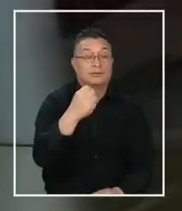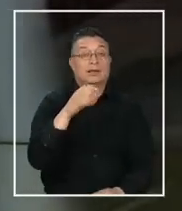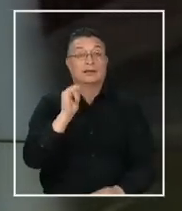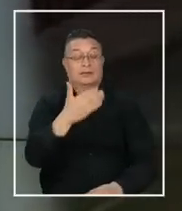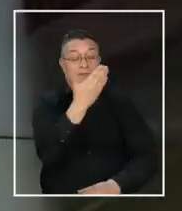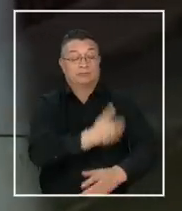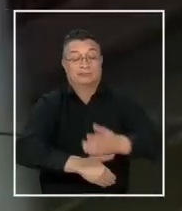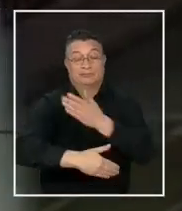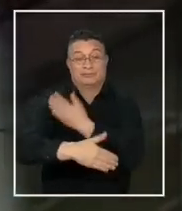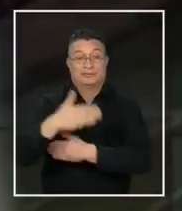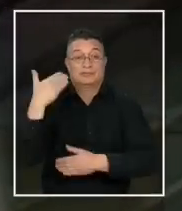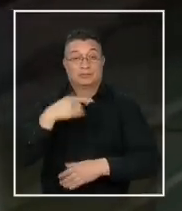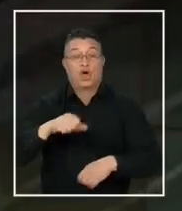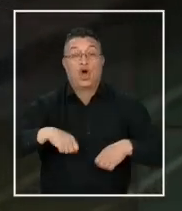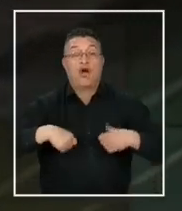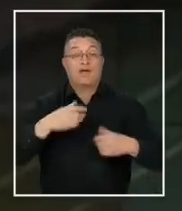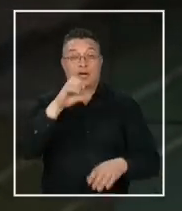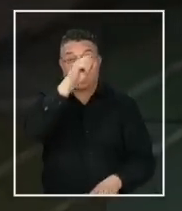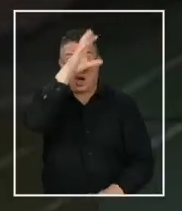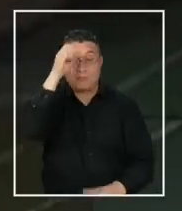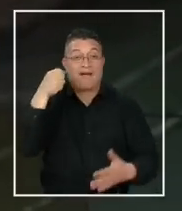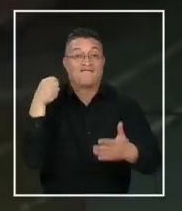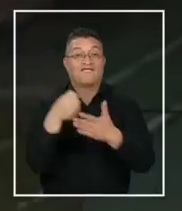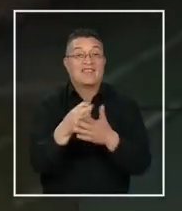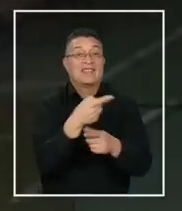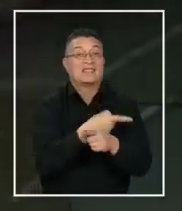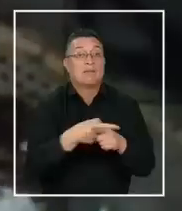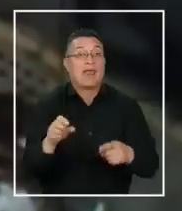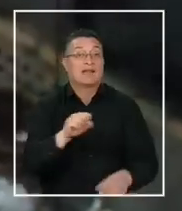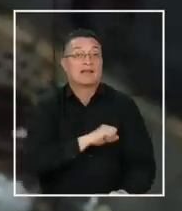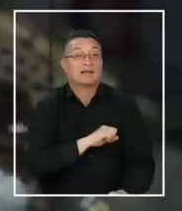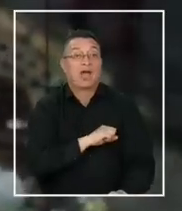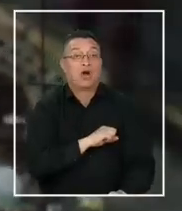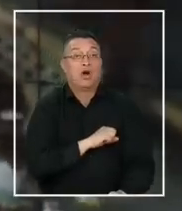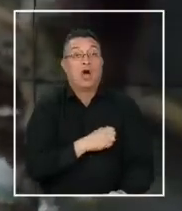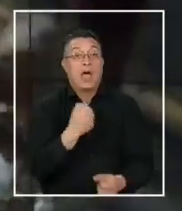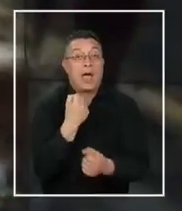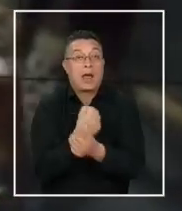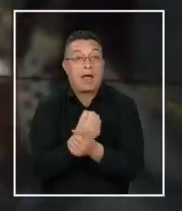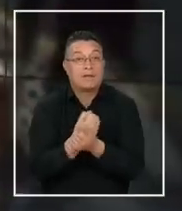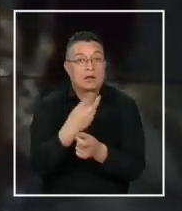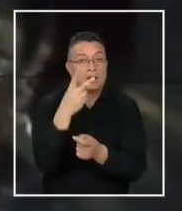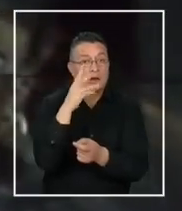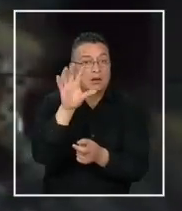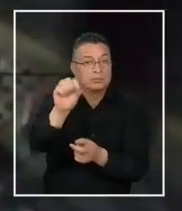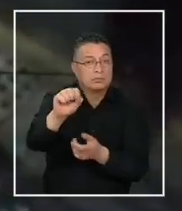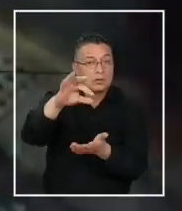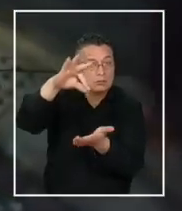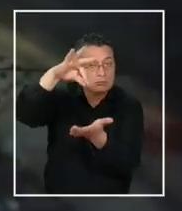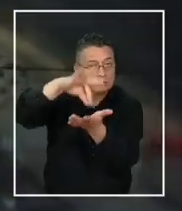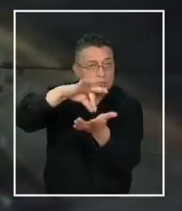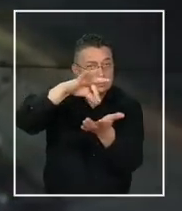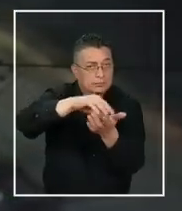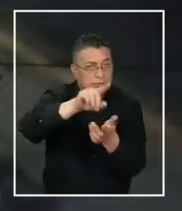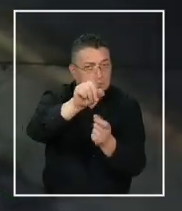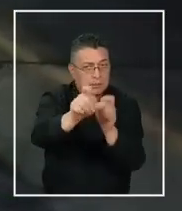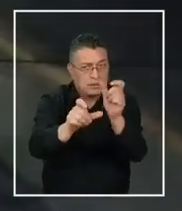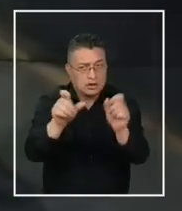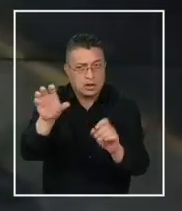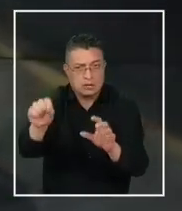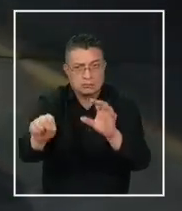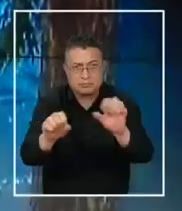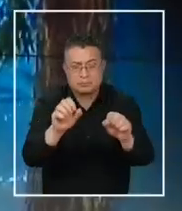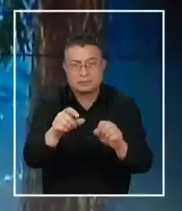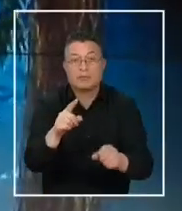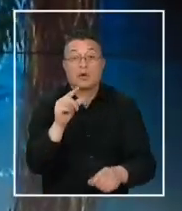descuartizamiento de un joven colombiano ocurrido este fin de semana en Santiago y que permite a carabineros posicionar sujetos de interés. En las